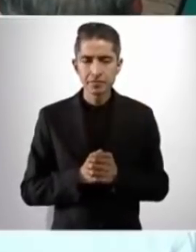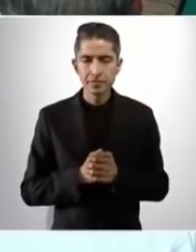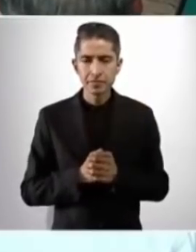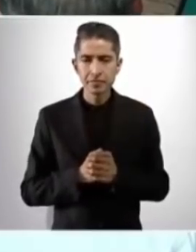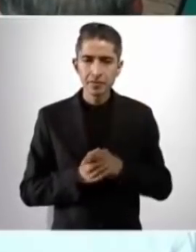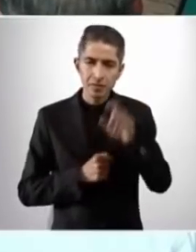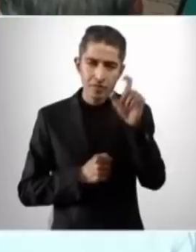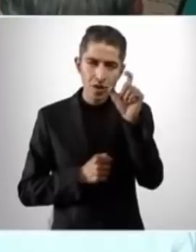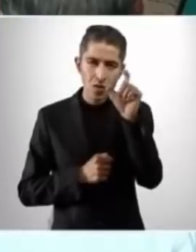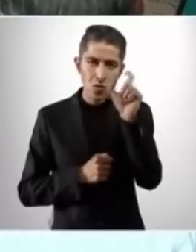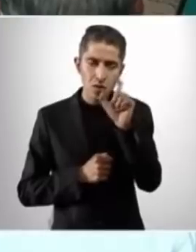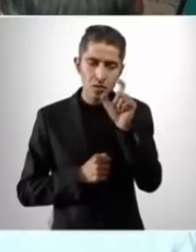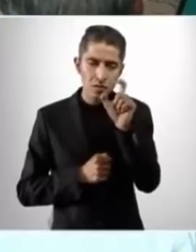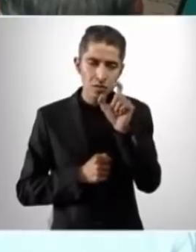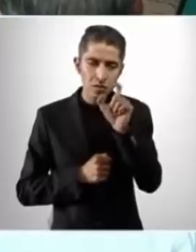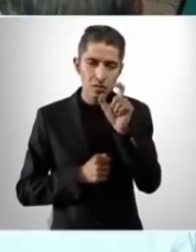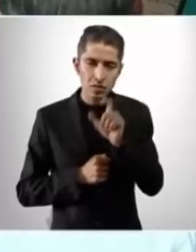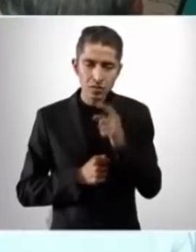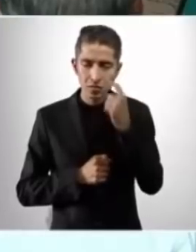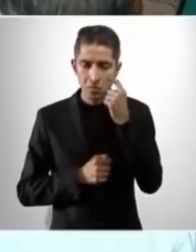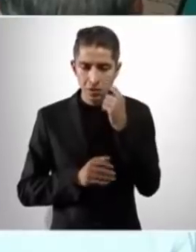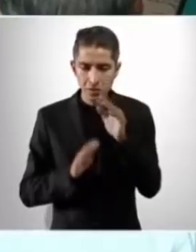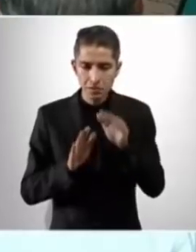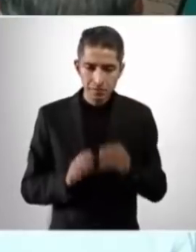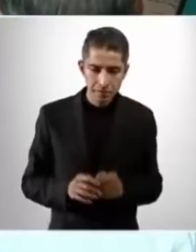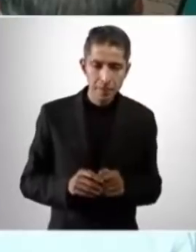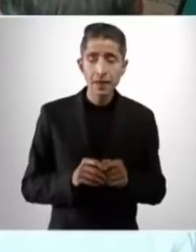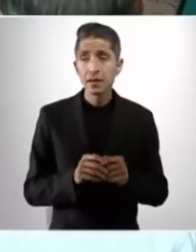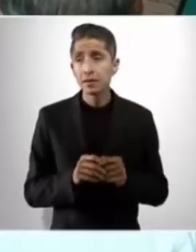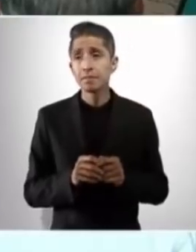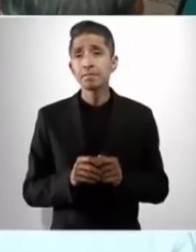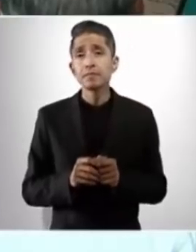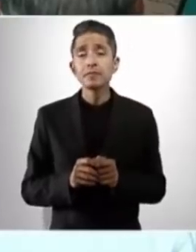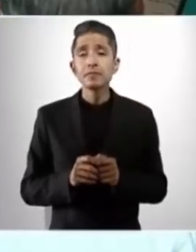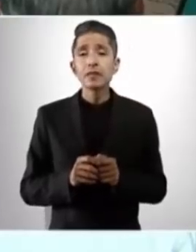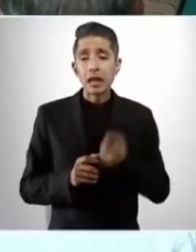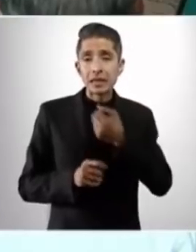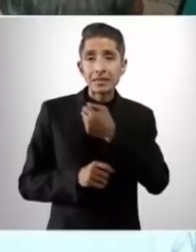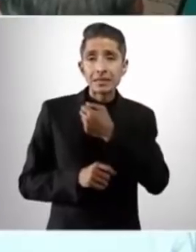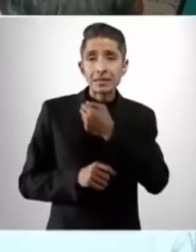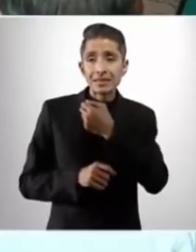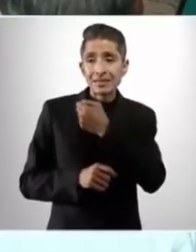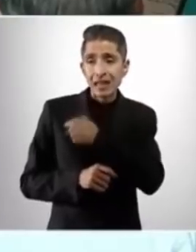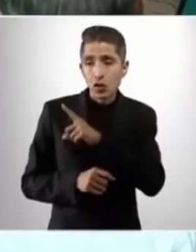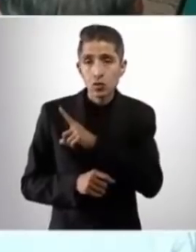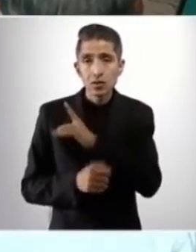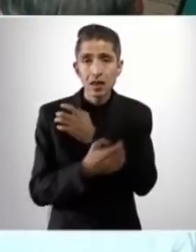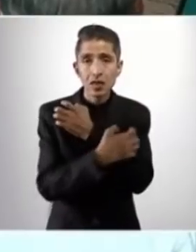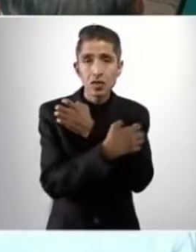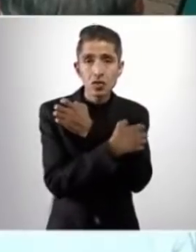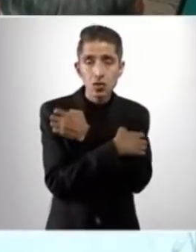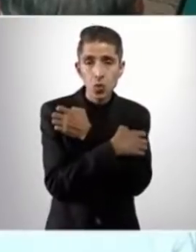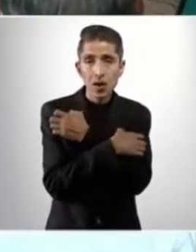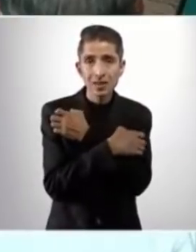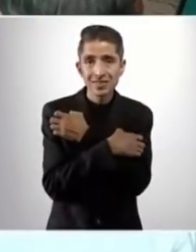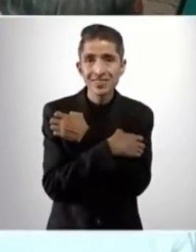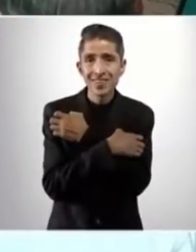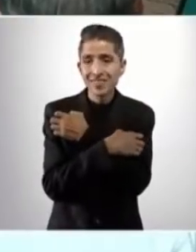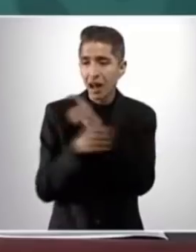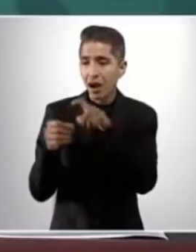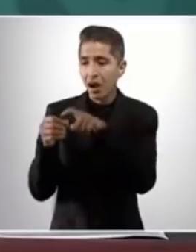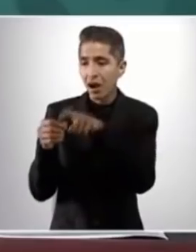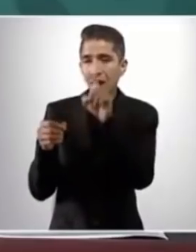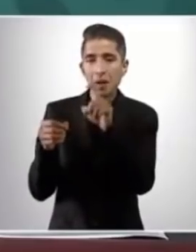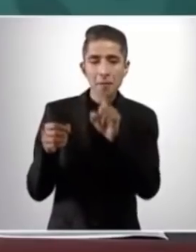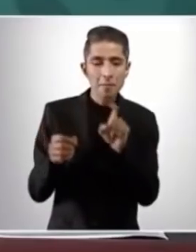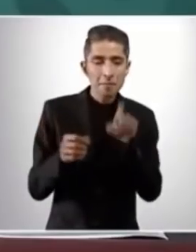Cuando descentralizan la salud y la educación a los estados,